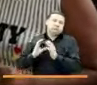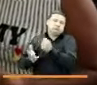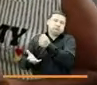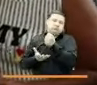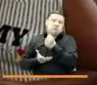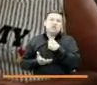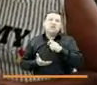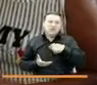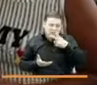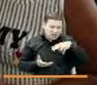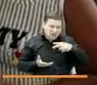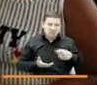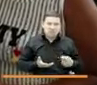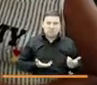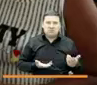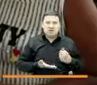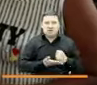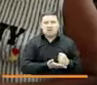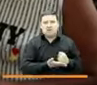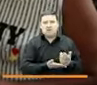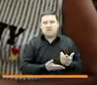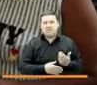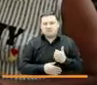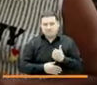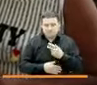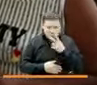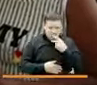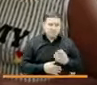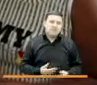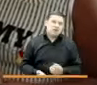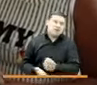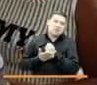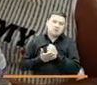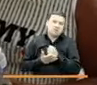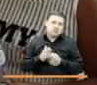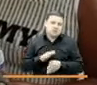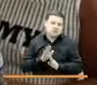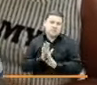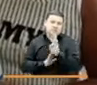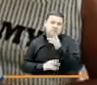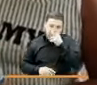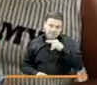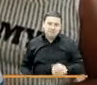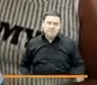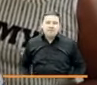sustento de mis hijos para ayudarme para mí para mis hijos y ayudarle y seguir adelante con mis hijos